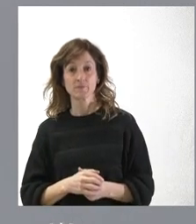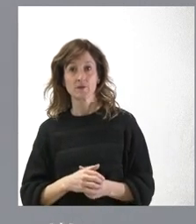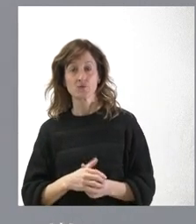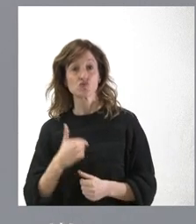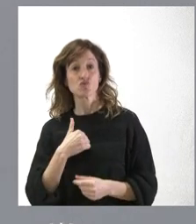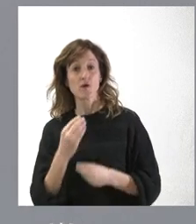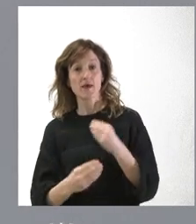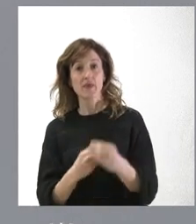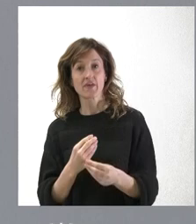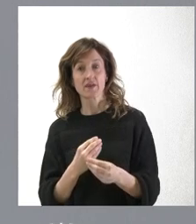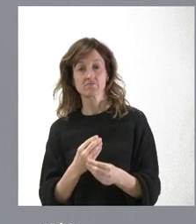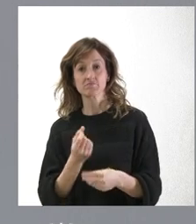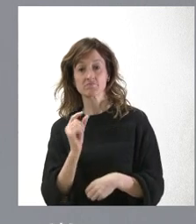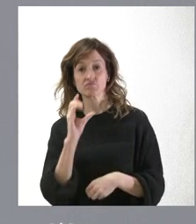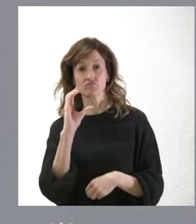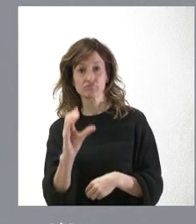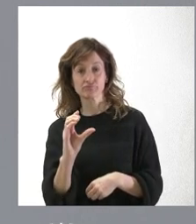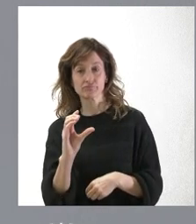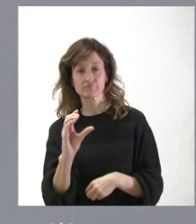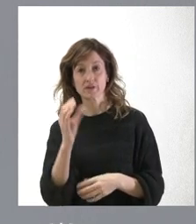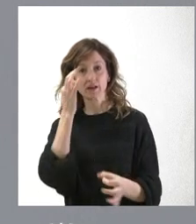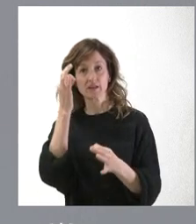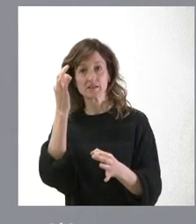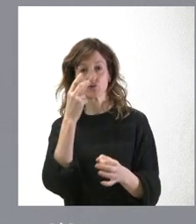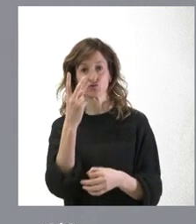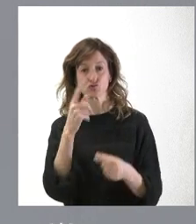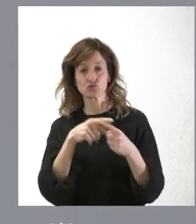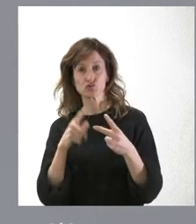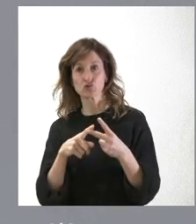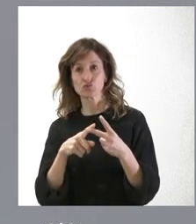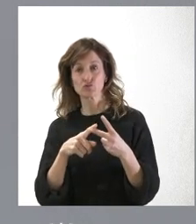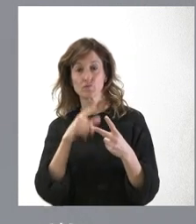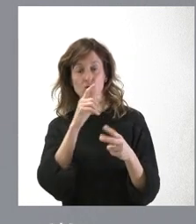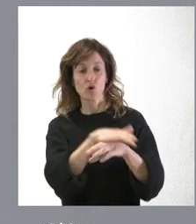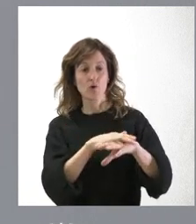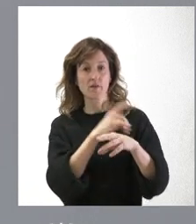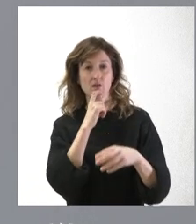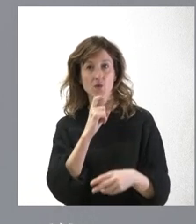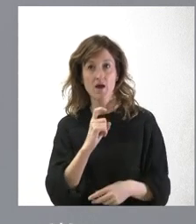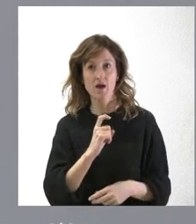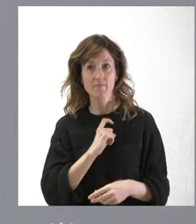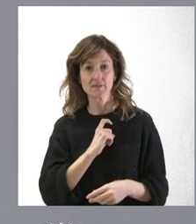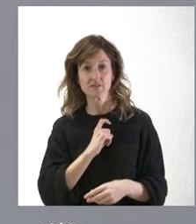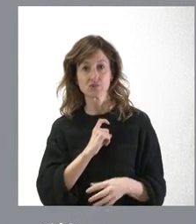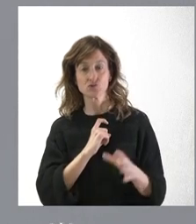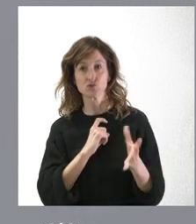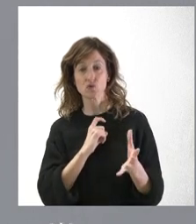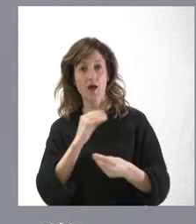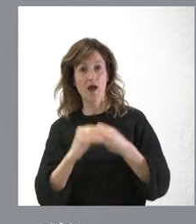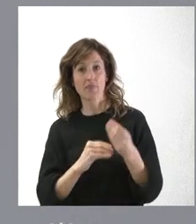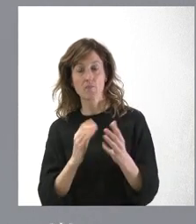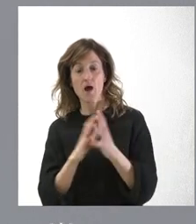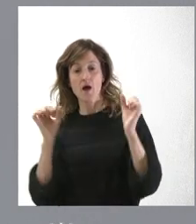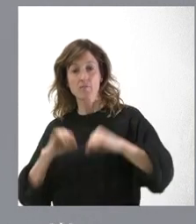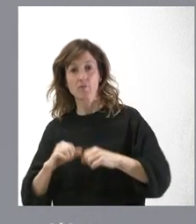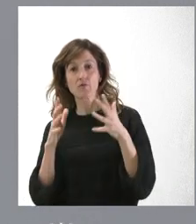que hemos anunciado que reúne dos requisitos. Primero, que es la que se nos comunicó formalmente por el Gobierno, no se nos ha comunicado ninguna otra y está aprobada por el